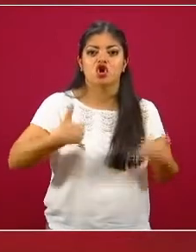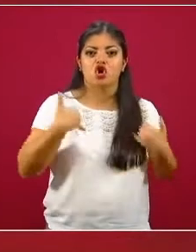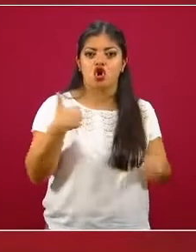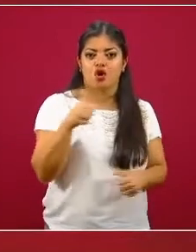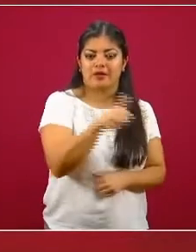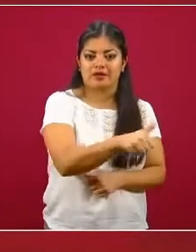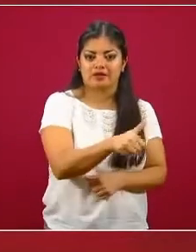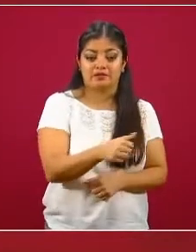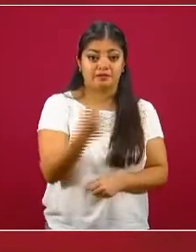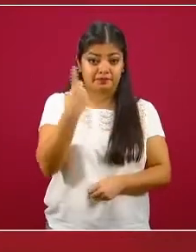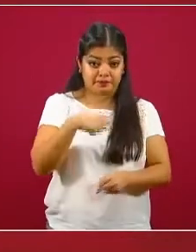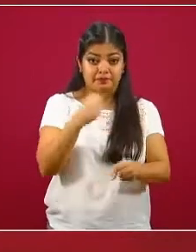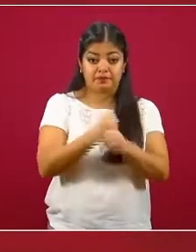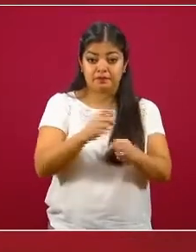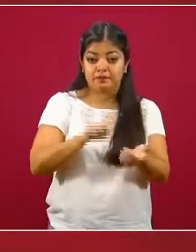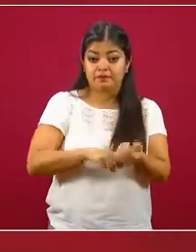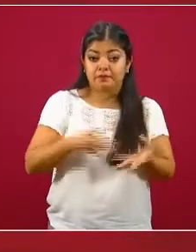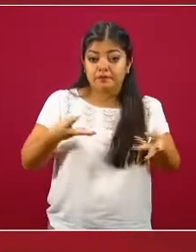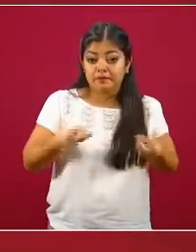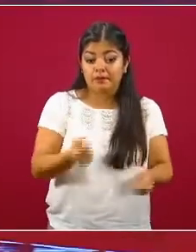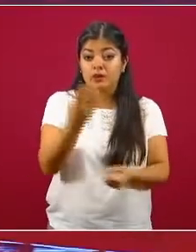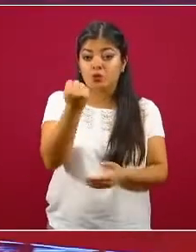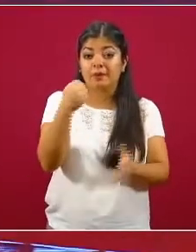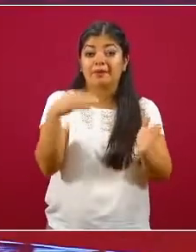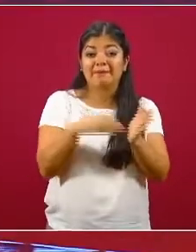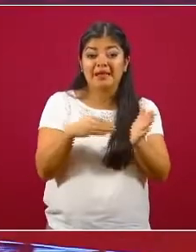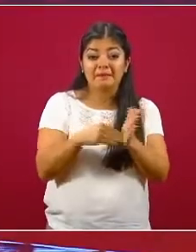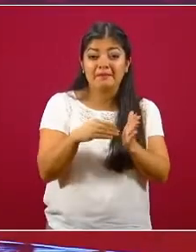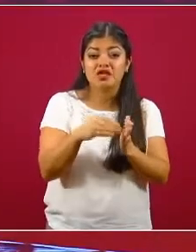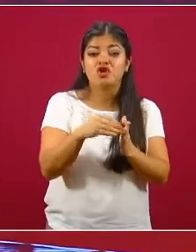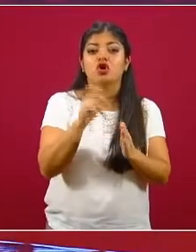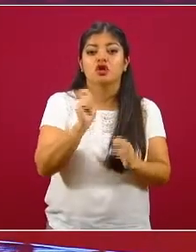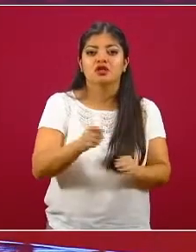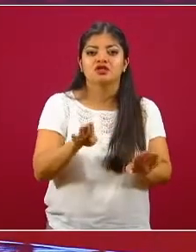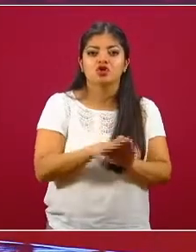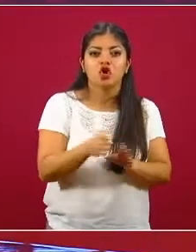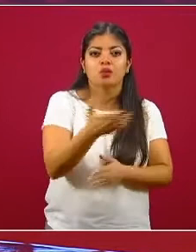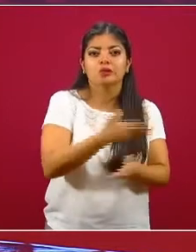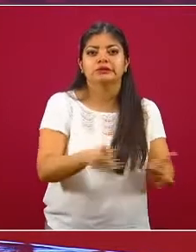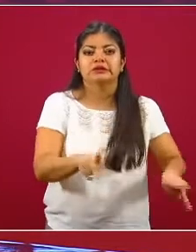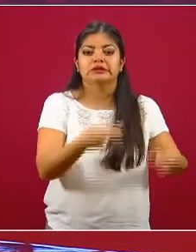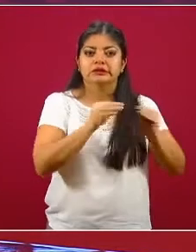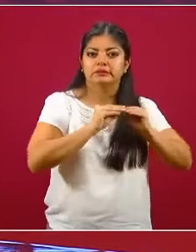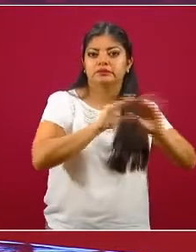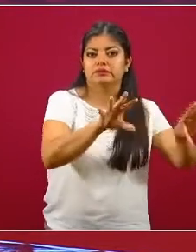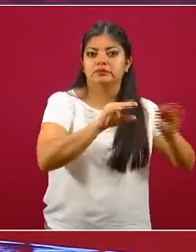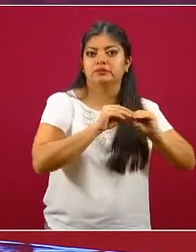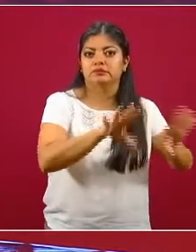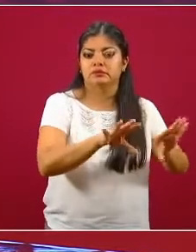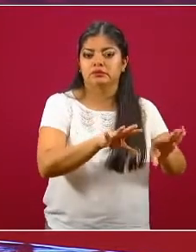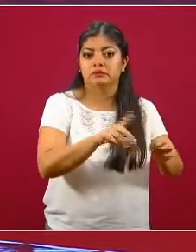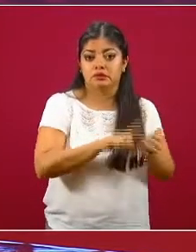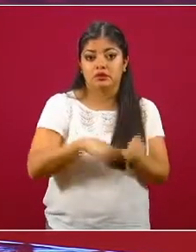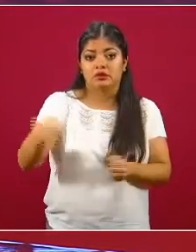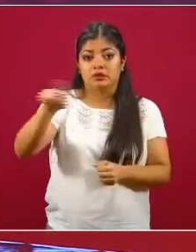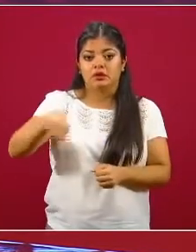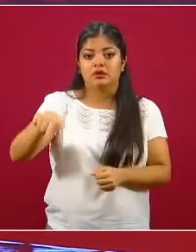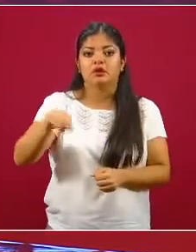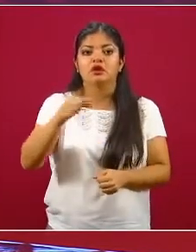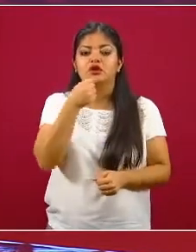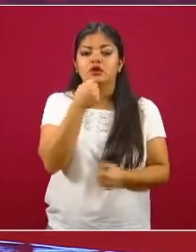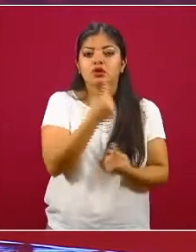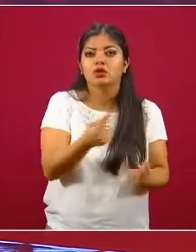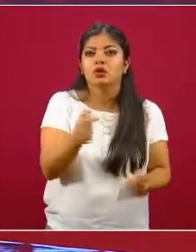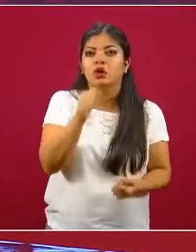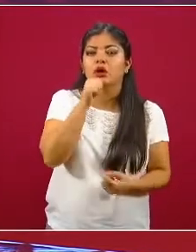El año pasado las tabacaleras gastaron 9 mil millones de dólares en mercadeo y publicidad. Las empresas tabacaleras bombardean a los